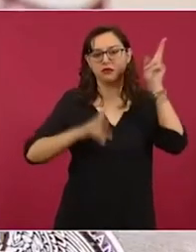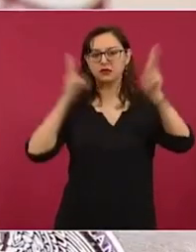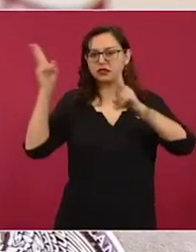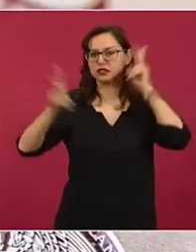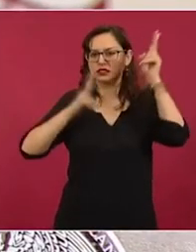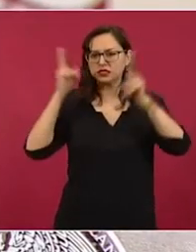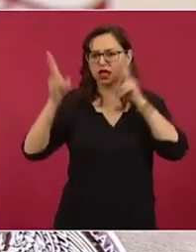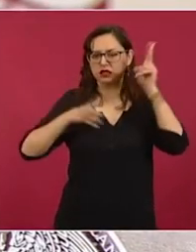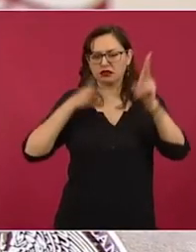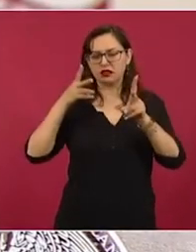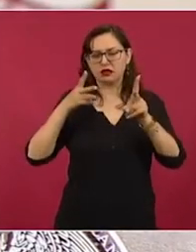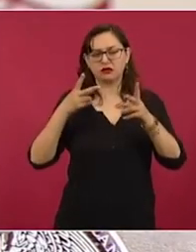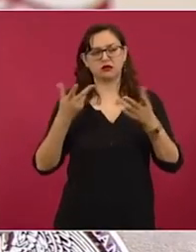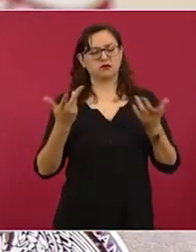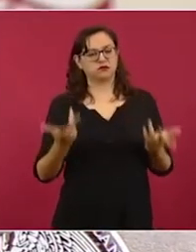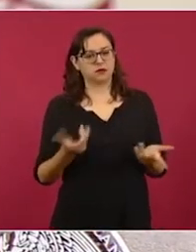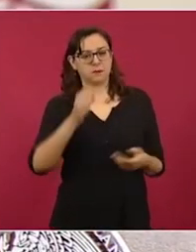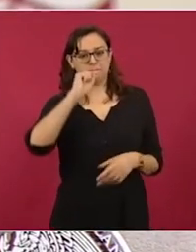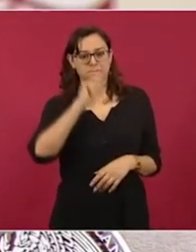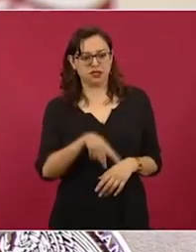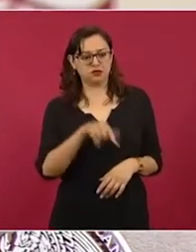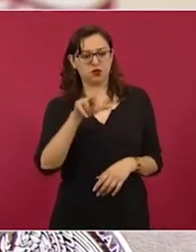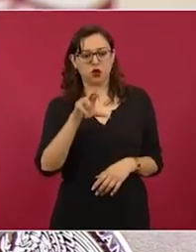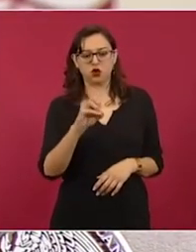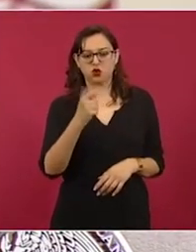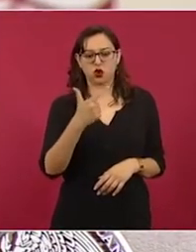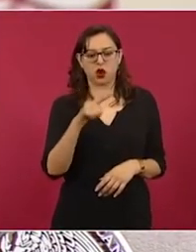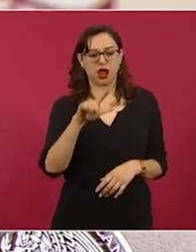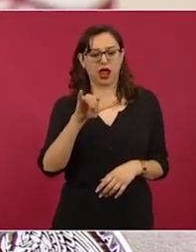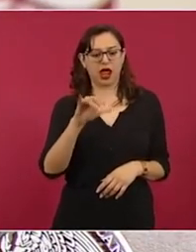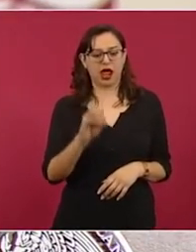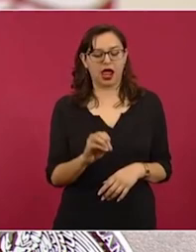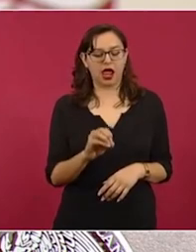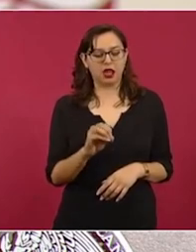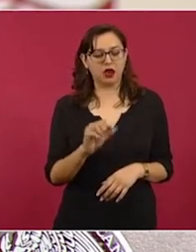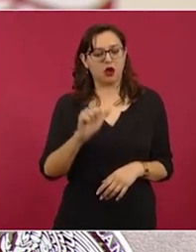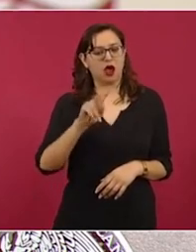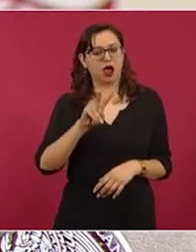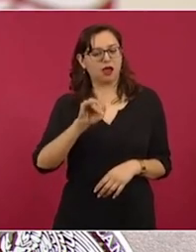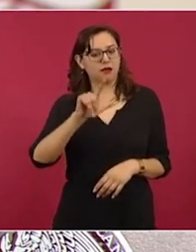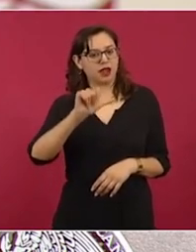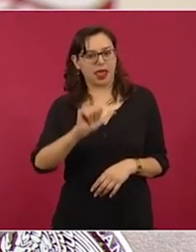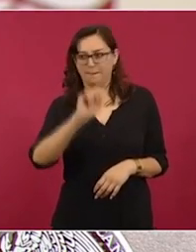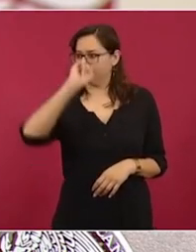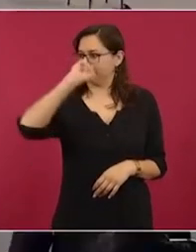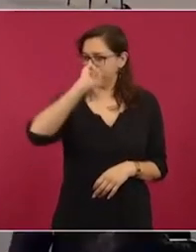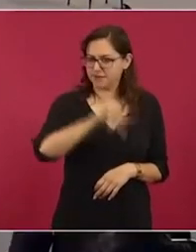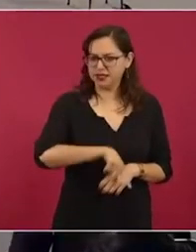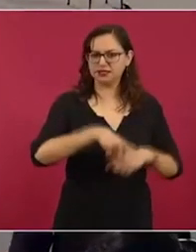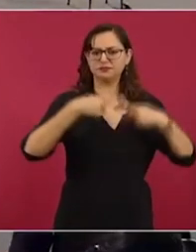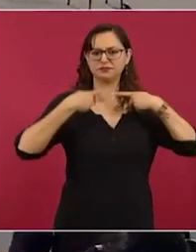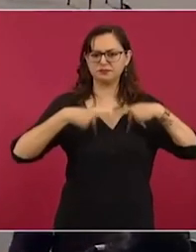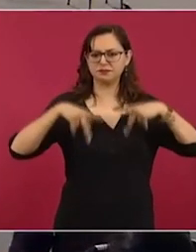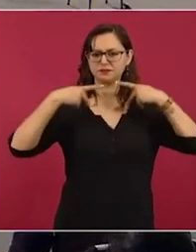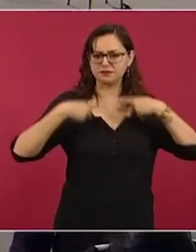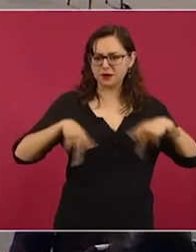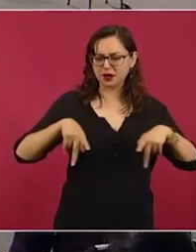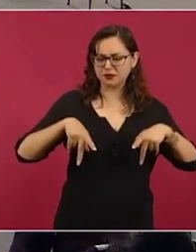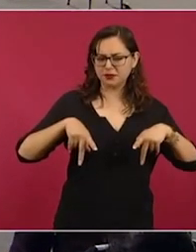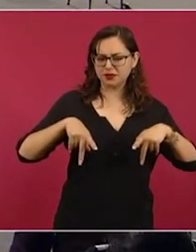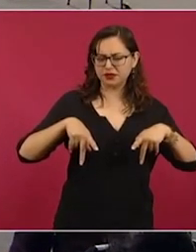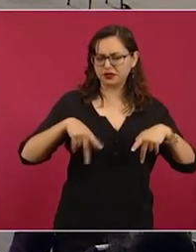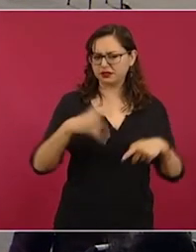Rogelio Ávila, ahora en su calidad de representante en Illinois, del Consejo Nacional de Legisladores